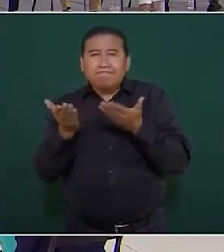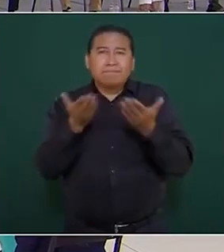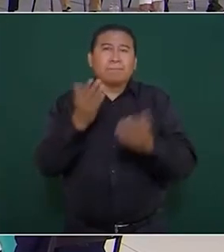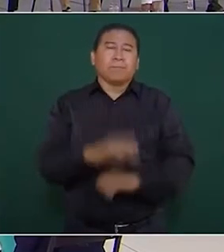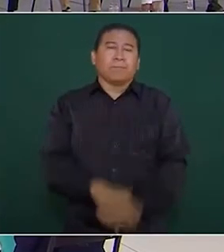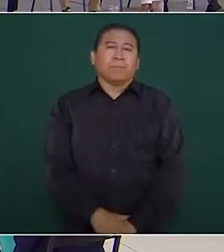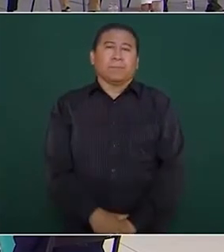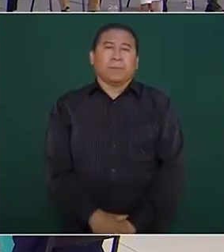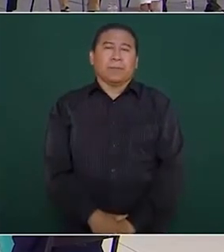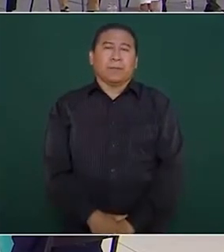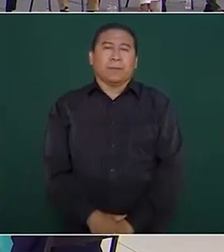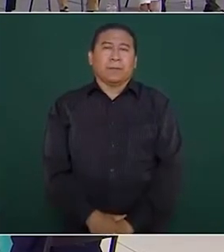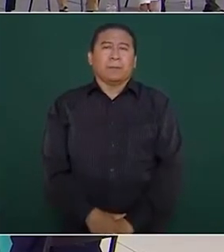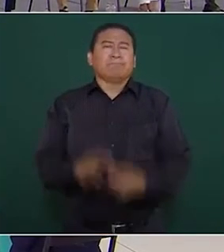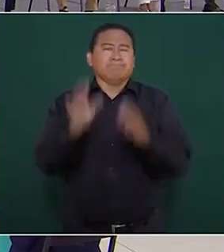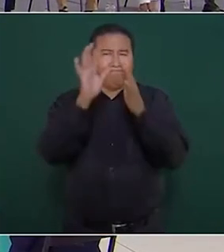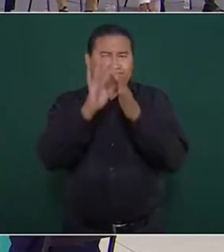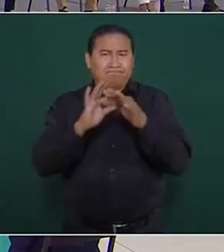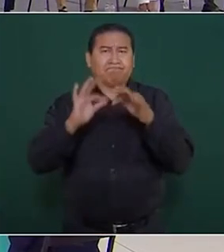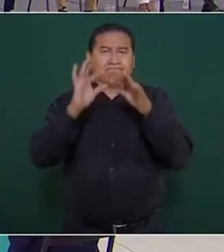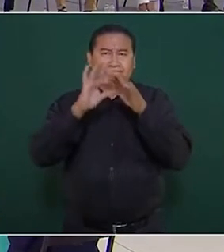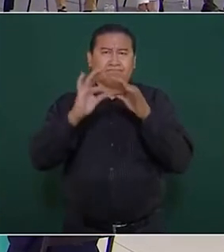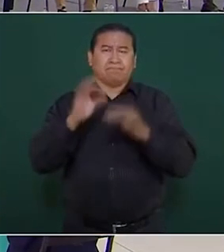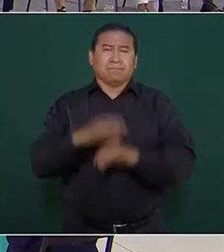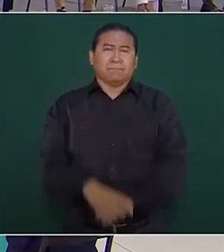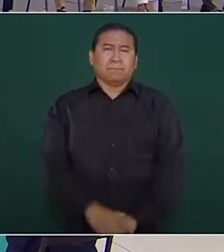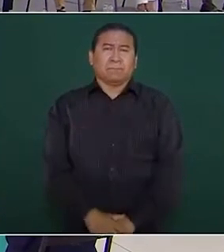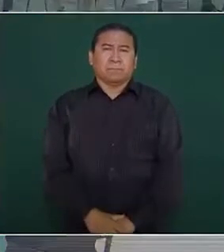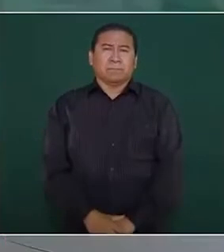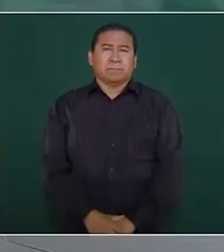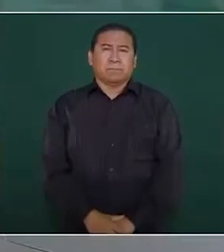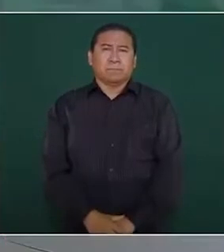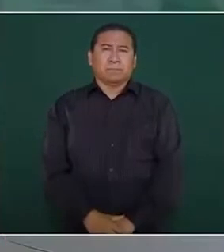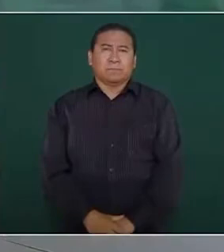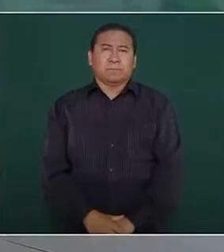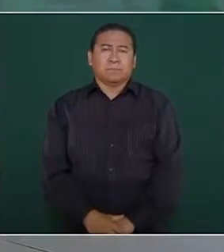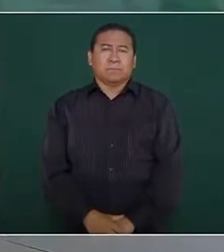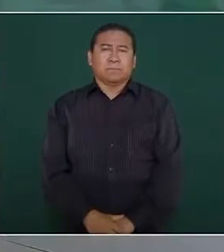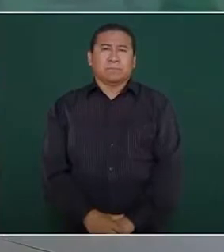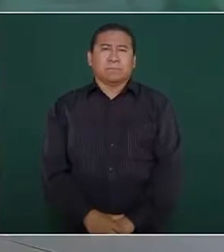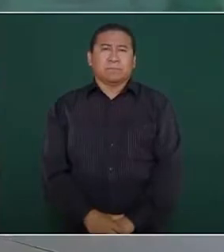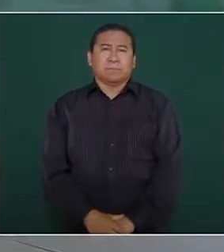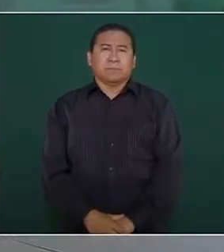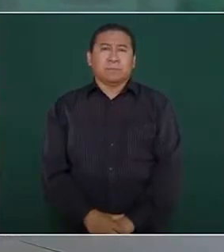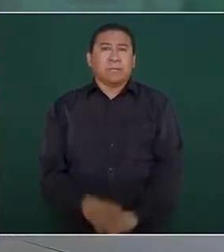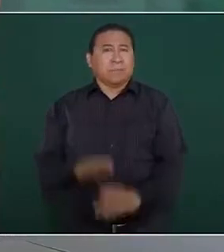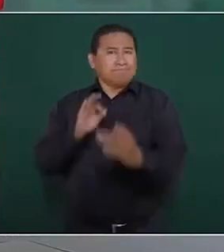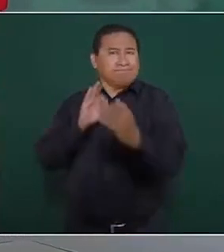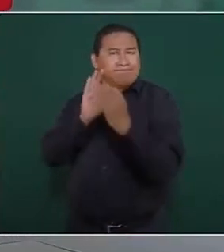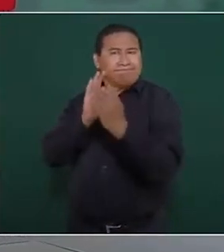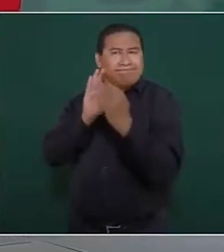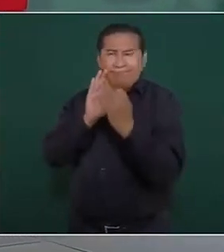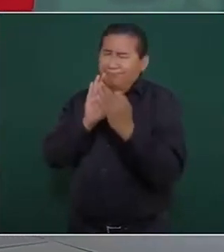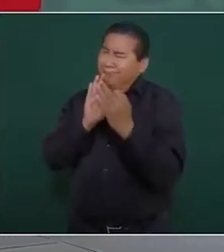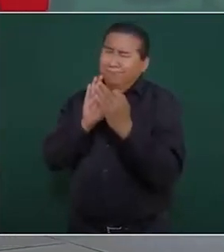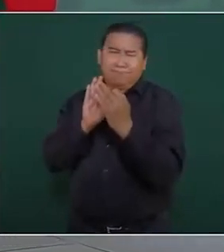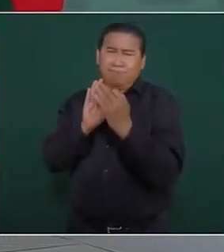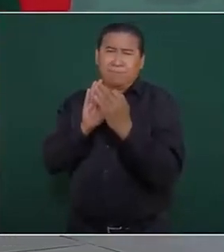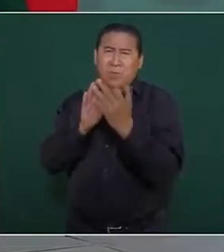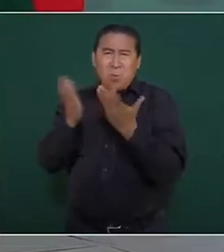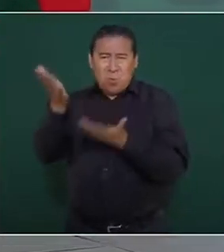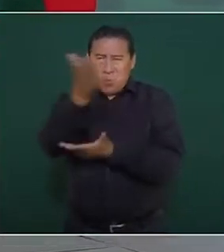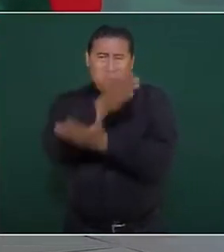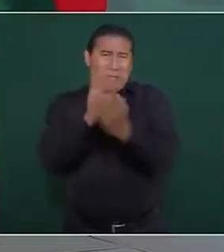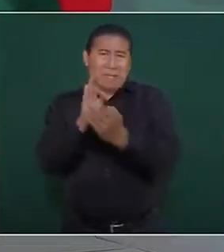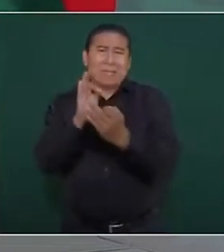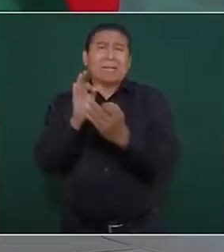Hemos dicho y pues no se trata de confrontarnos con nadie,